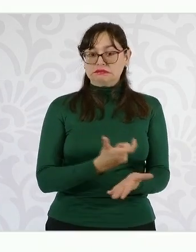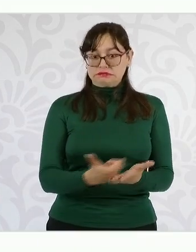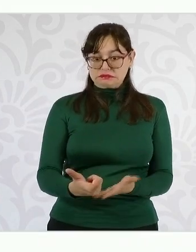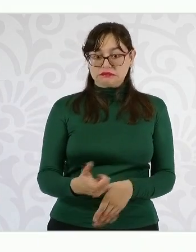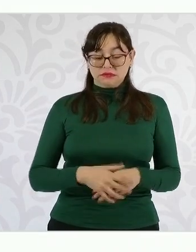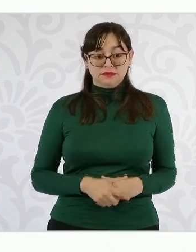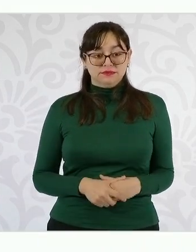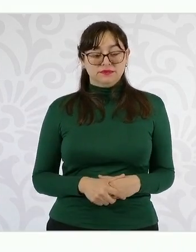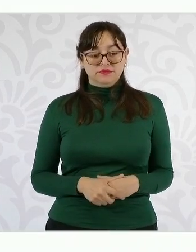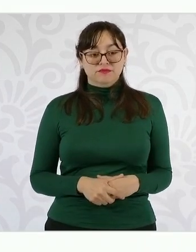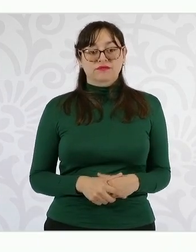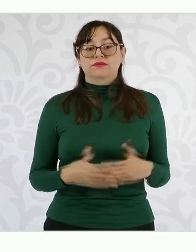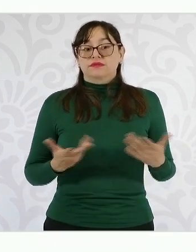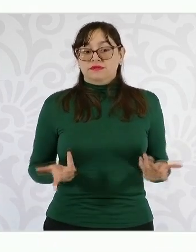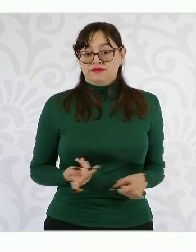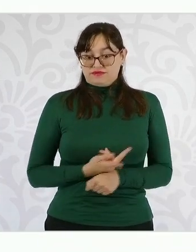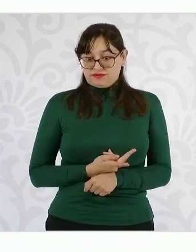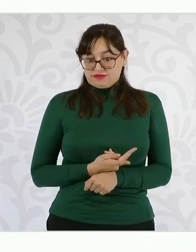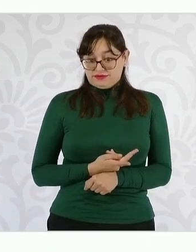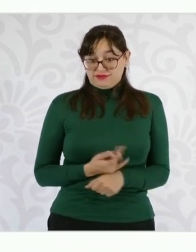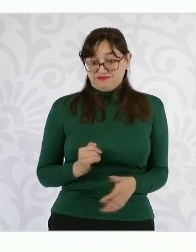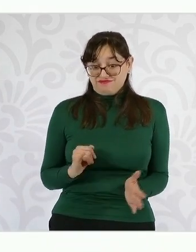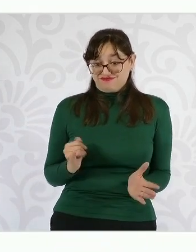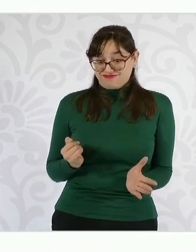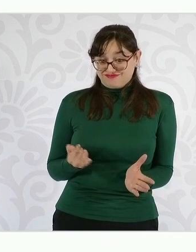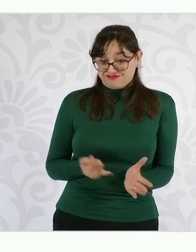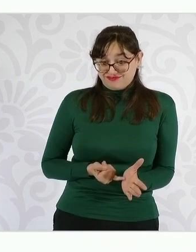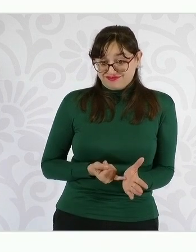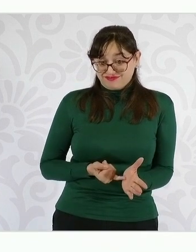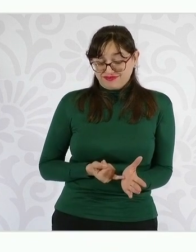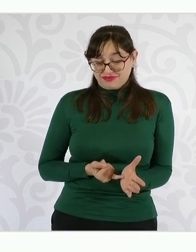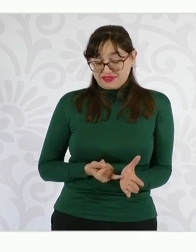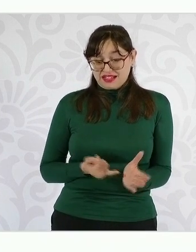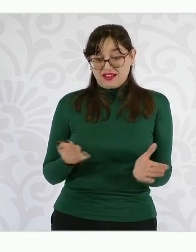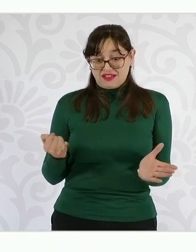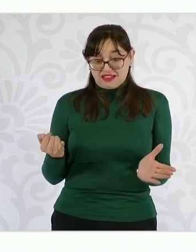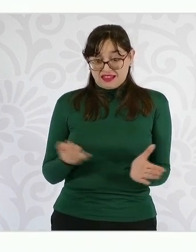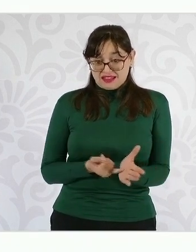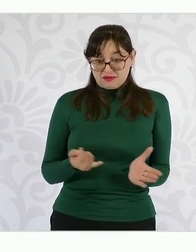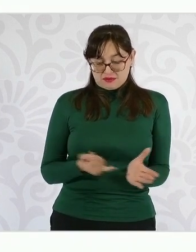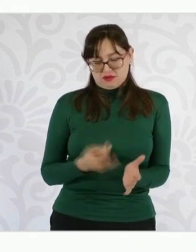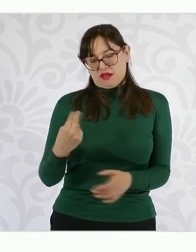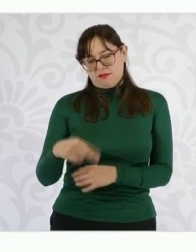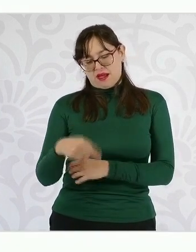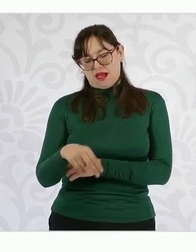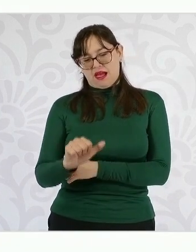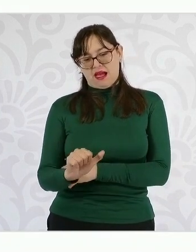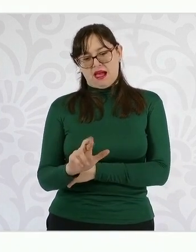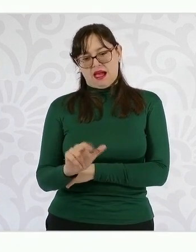primer impacto que tiene una tarifa, que es un impuesto, pensémoslo como impuesto, un arancel es un impuesto,